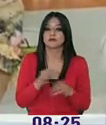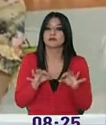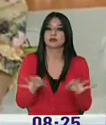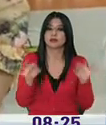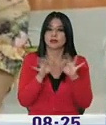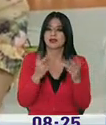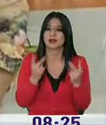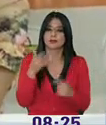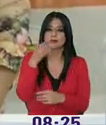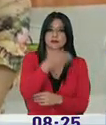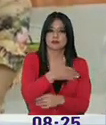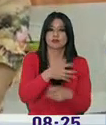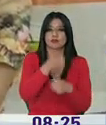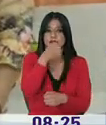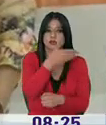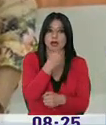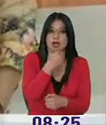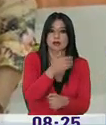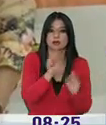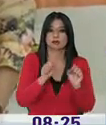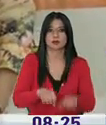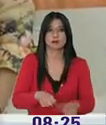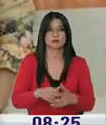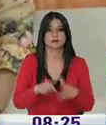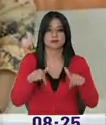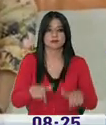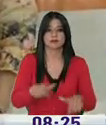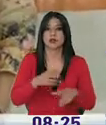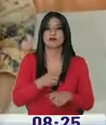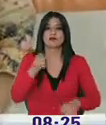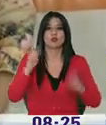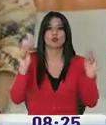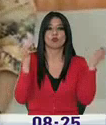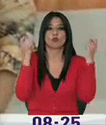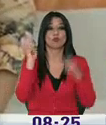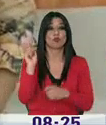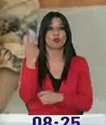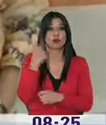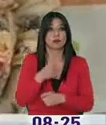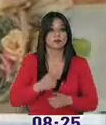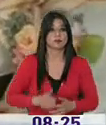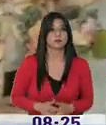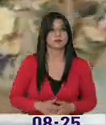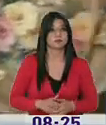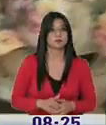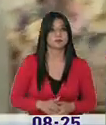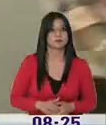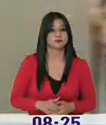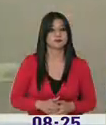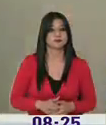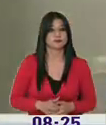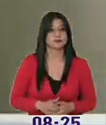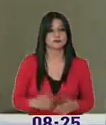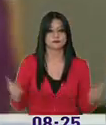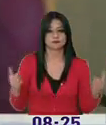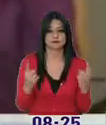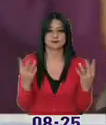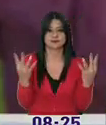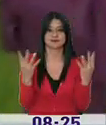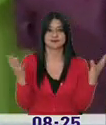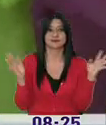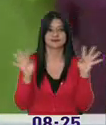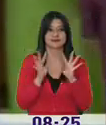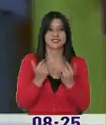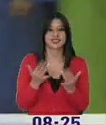acudan a este tipo de fundaciones. En este caso, a esta que es la única, podemos ver en imágenes como varios de los pacientes han venido hoy a acompañarnos